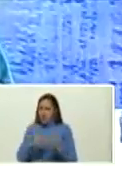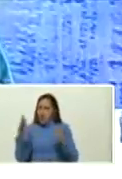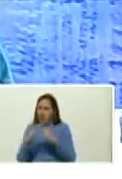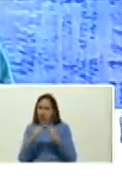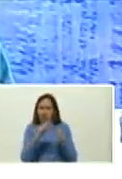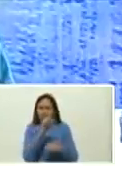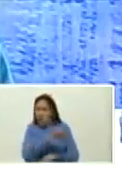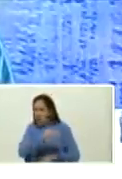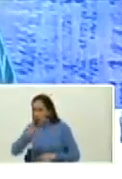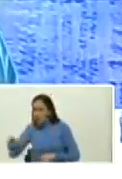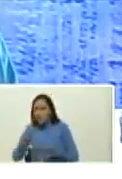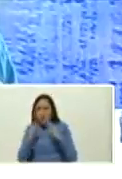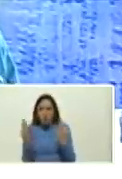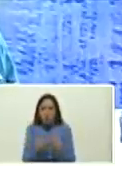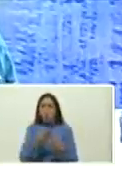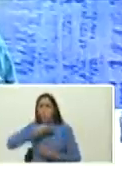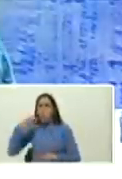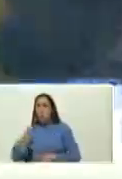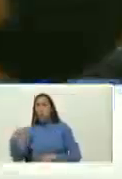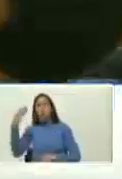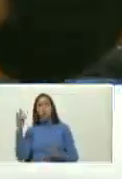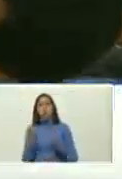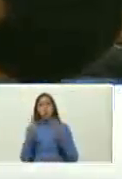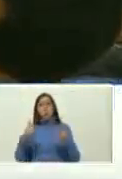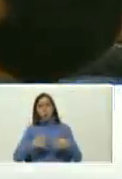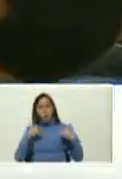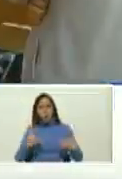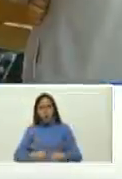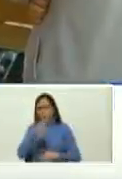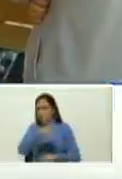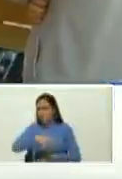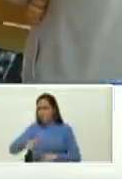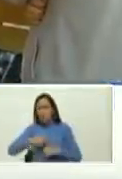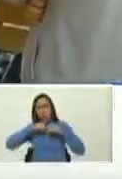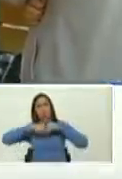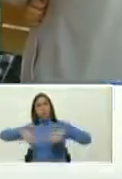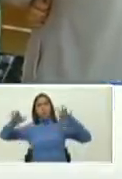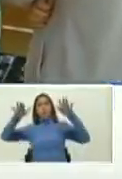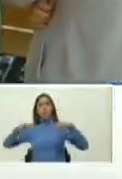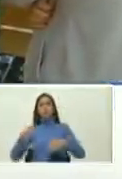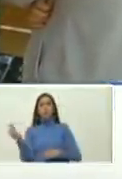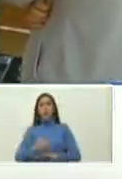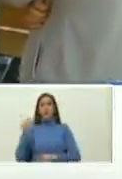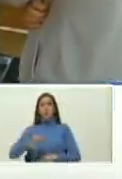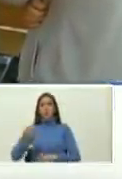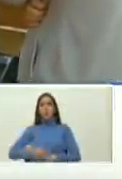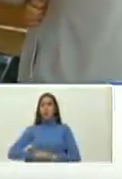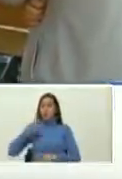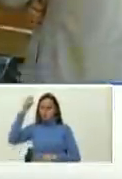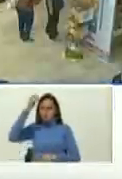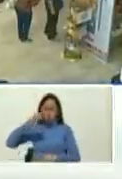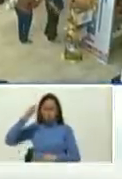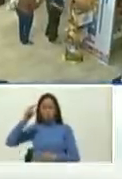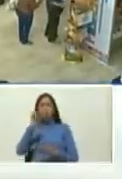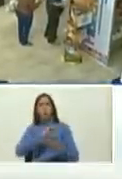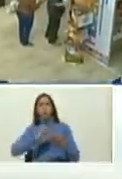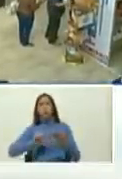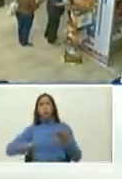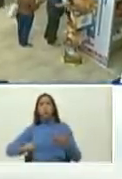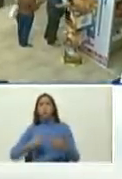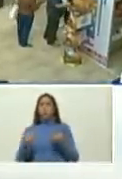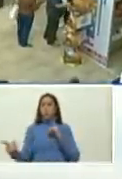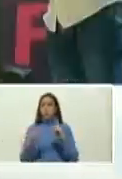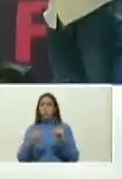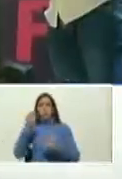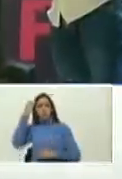toque el corazón de la juventud, que llegue a más gente, que llegue a más gente. El conocimiento, el debate de